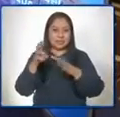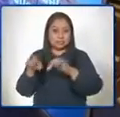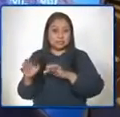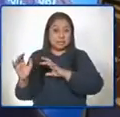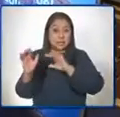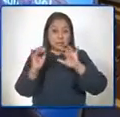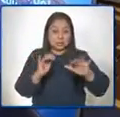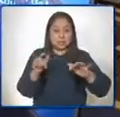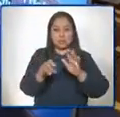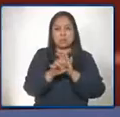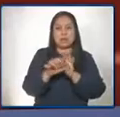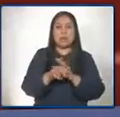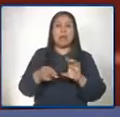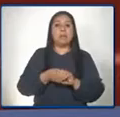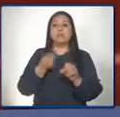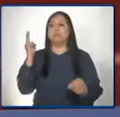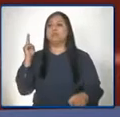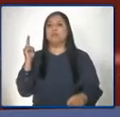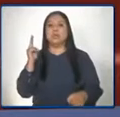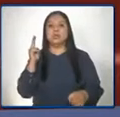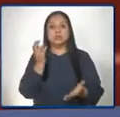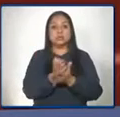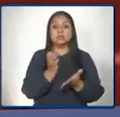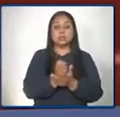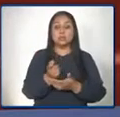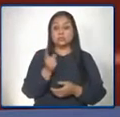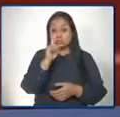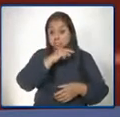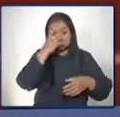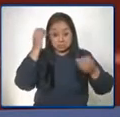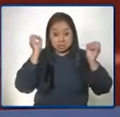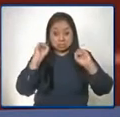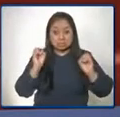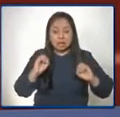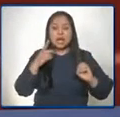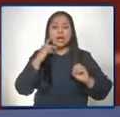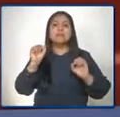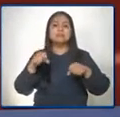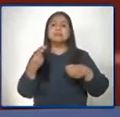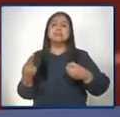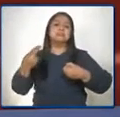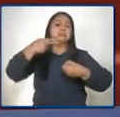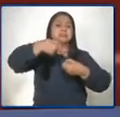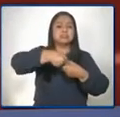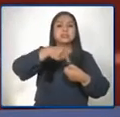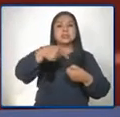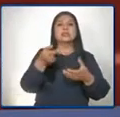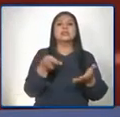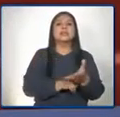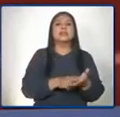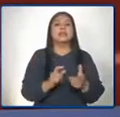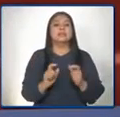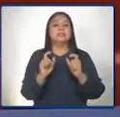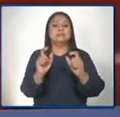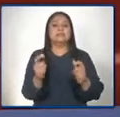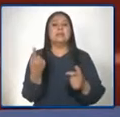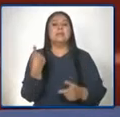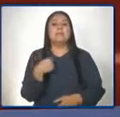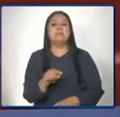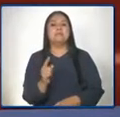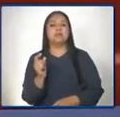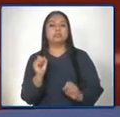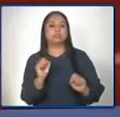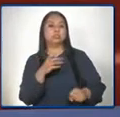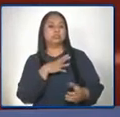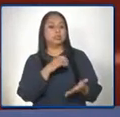quedaron fuera del sistema escolarizado pero que pueden entrar a este proceso de acreditación para que puedan tener una